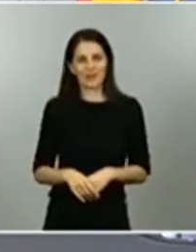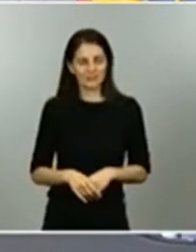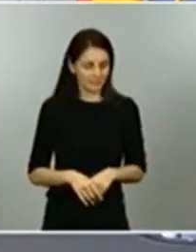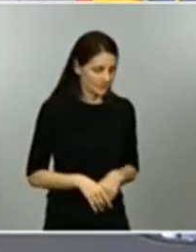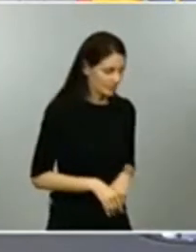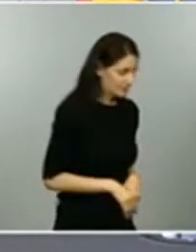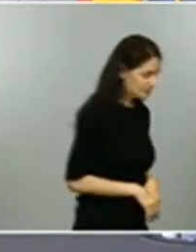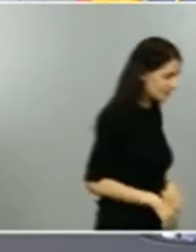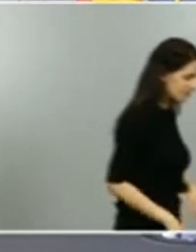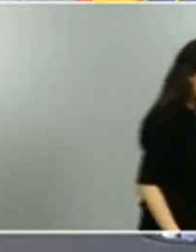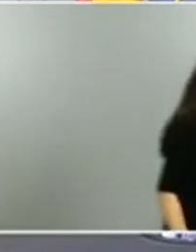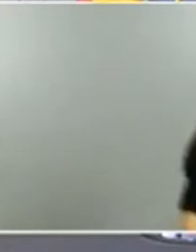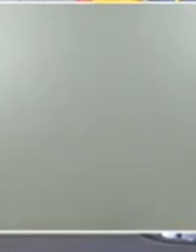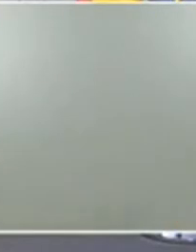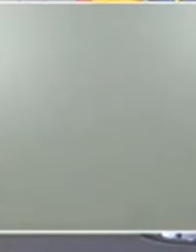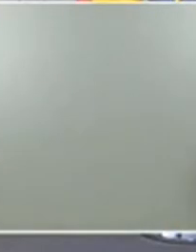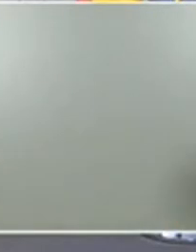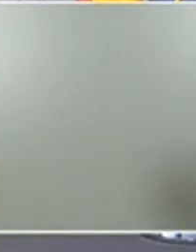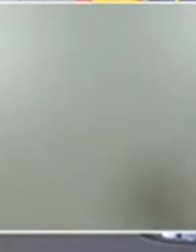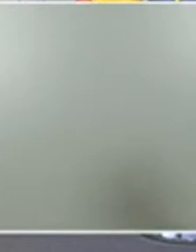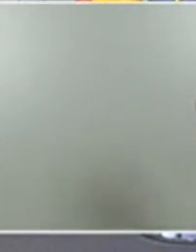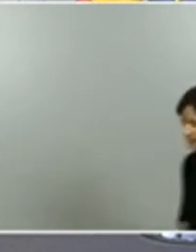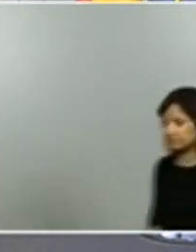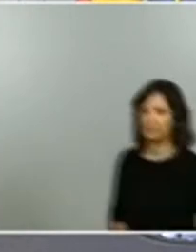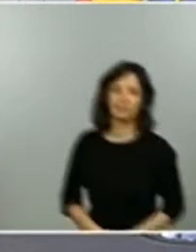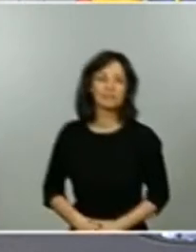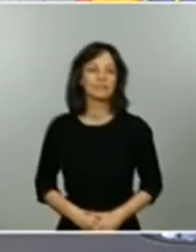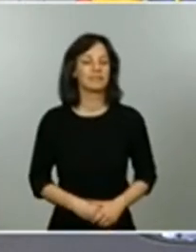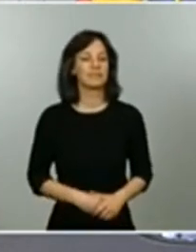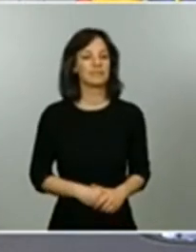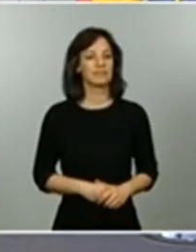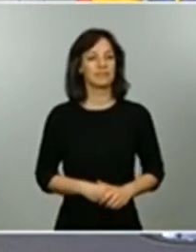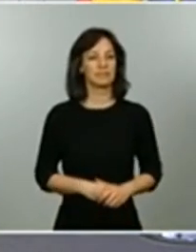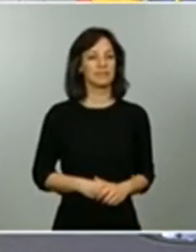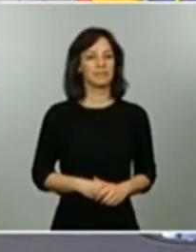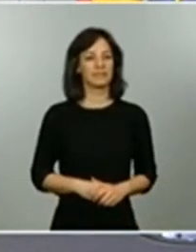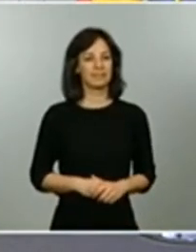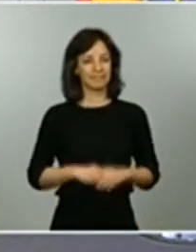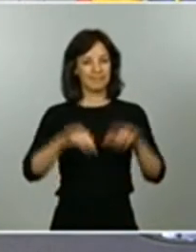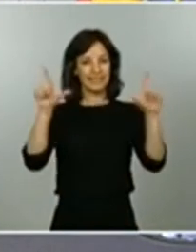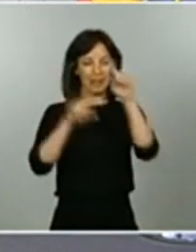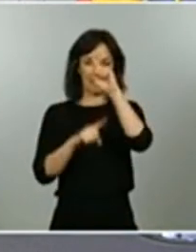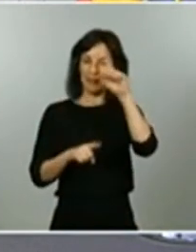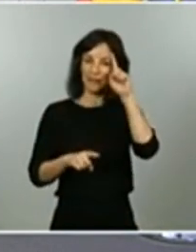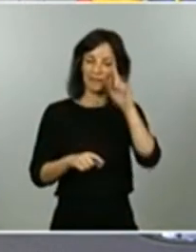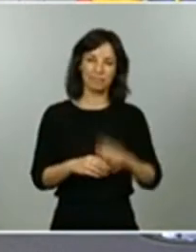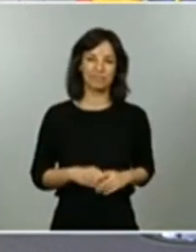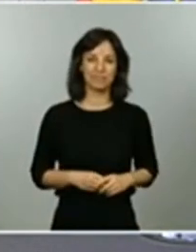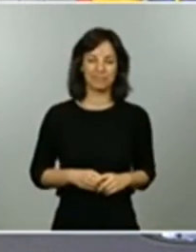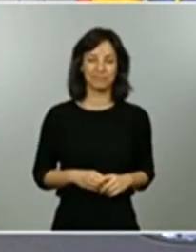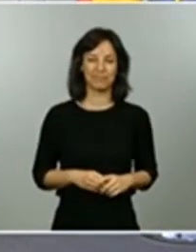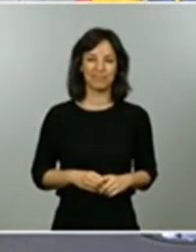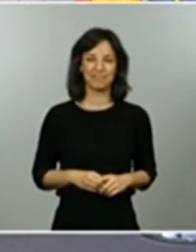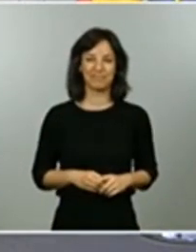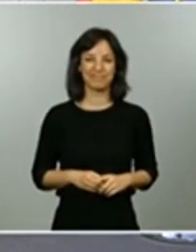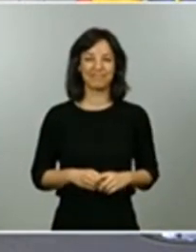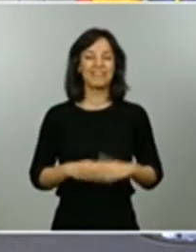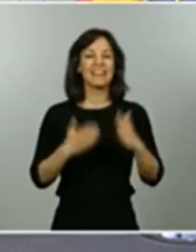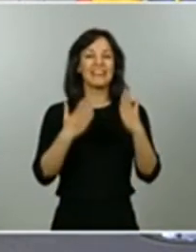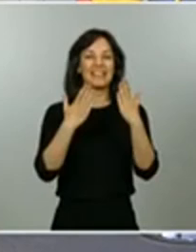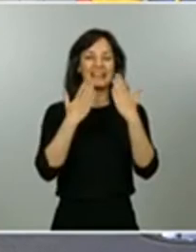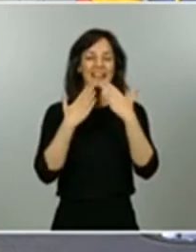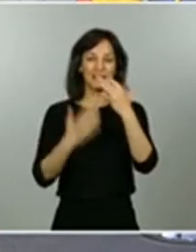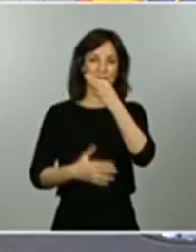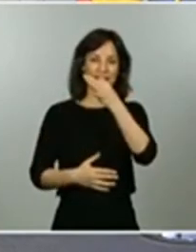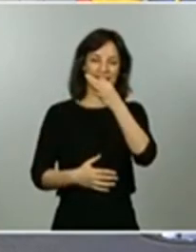Telemadrid pregunta en este momento adelante Telemadrid muchísimas gracias buenas tardes José Miguel de la Morena de Telemadrid el gobierno de la